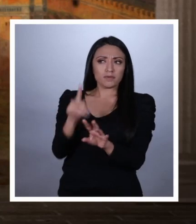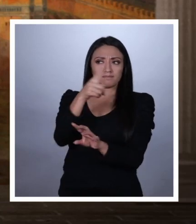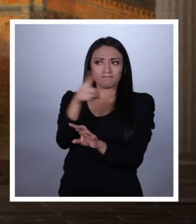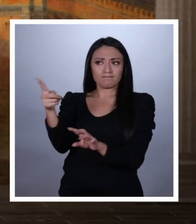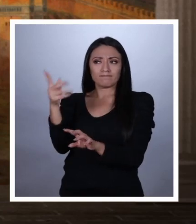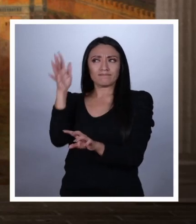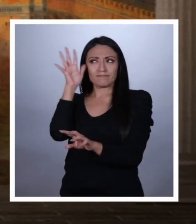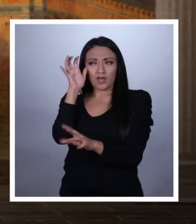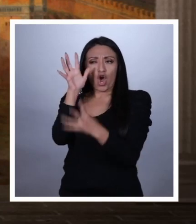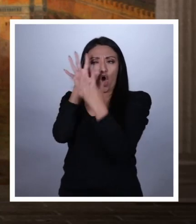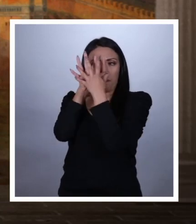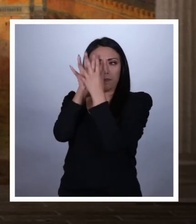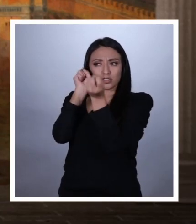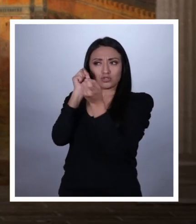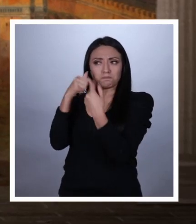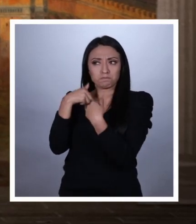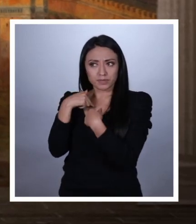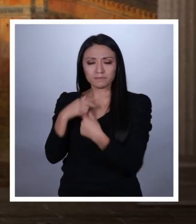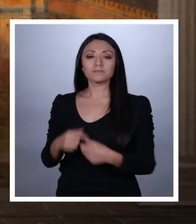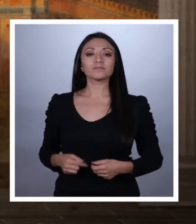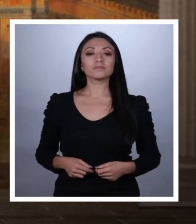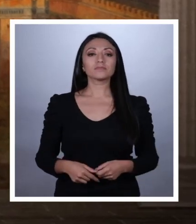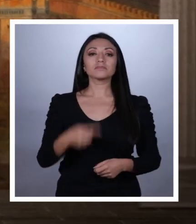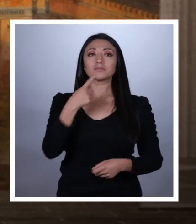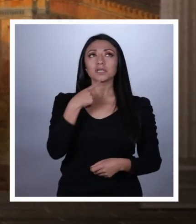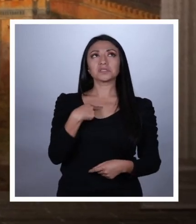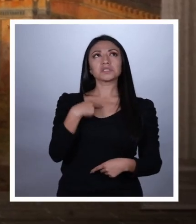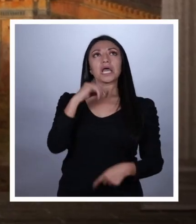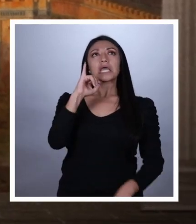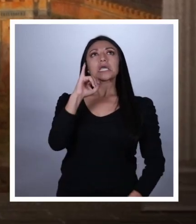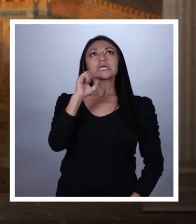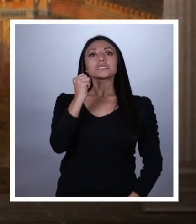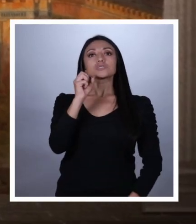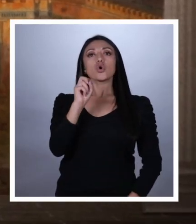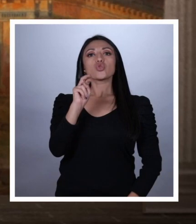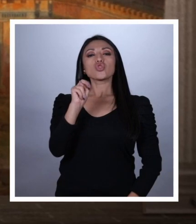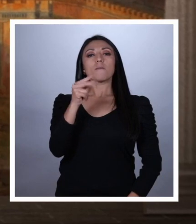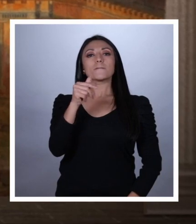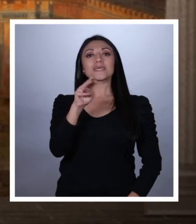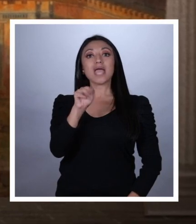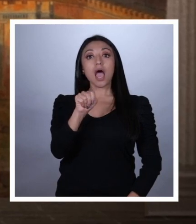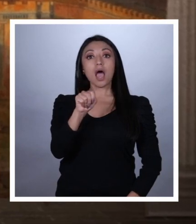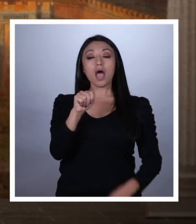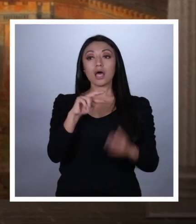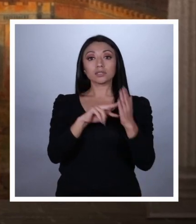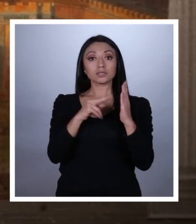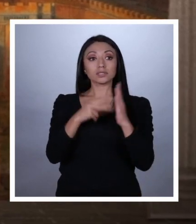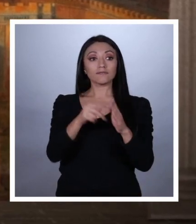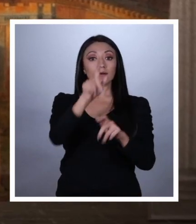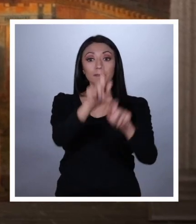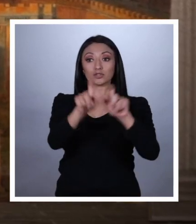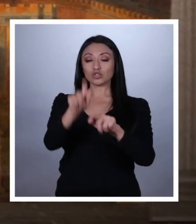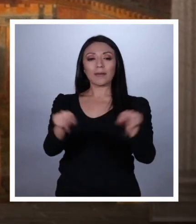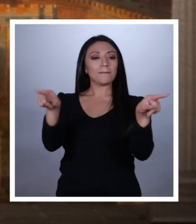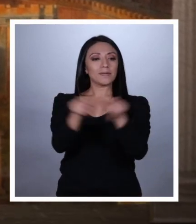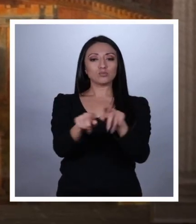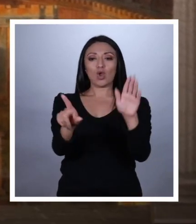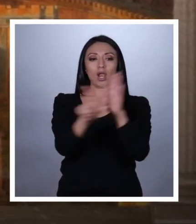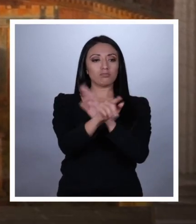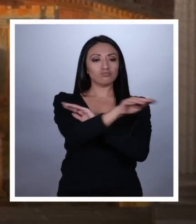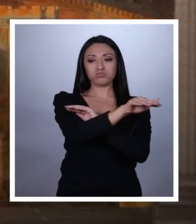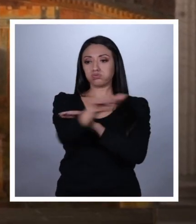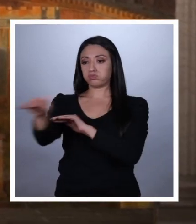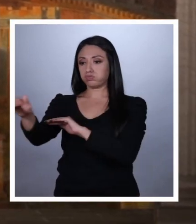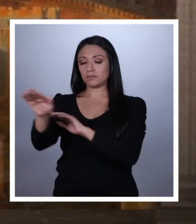aún estaban tratando de comprenderme. Me decían isonomía, que significaba que todos los ciudadanos se regían bajo las mismas